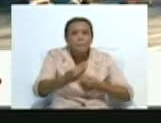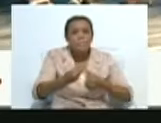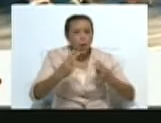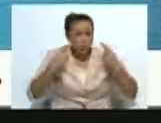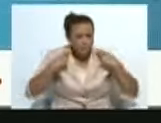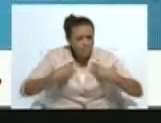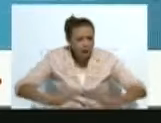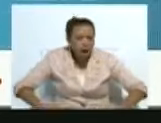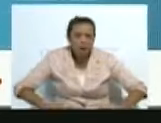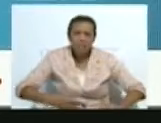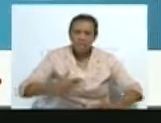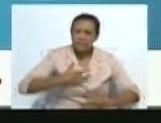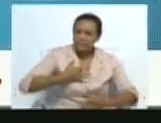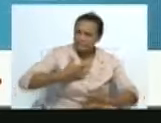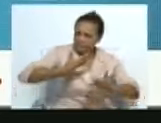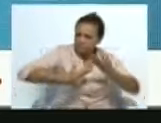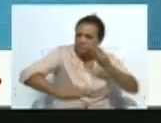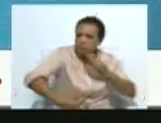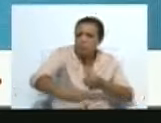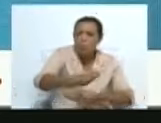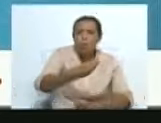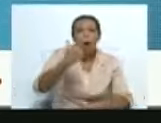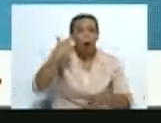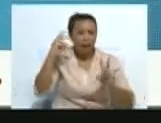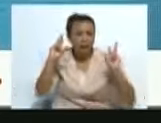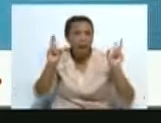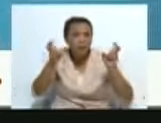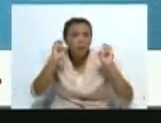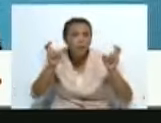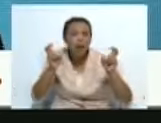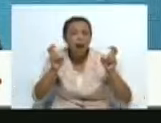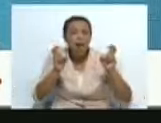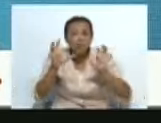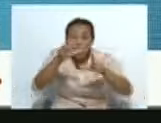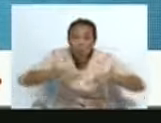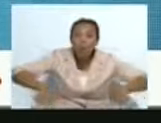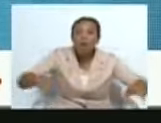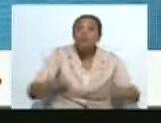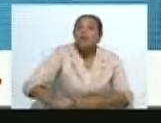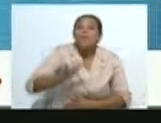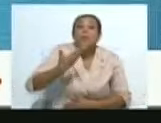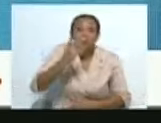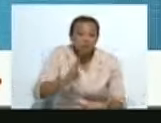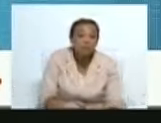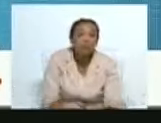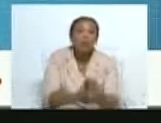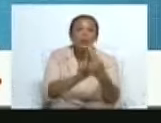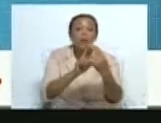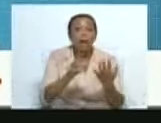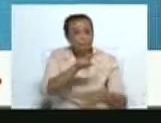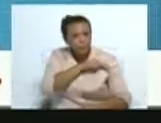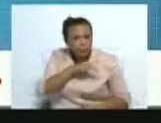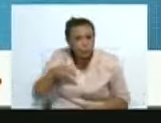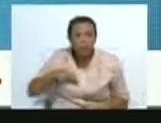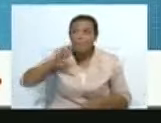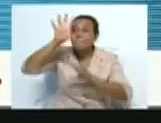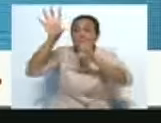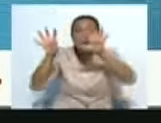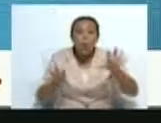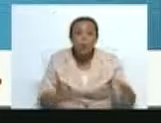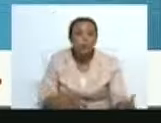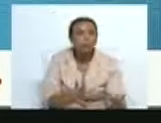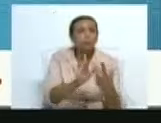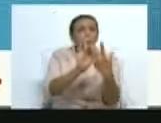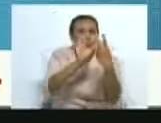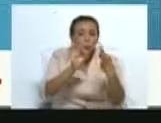Yo creo que esos espacios son fundamentales para que nosotros continuemos